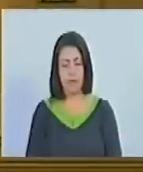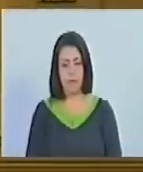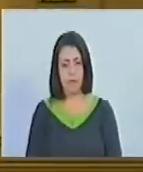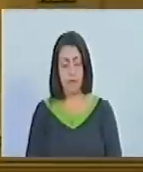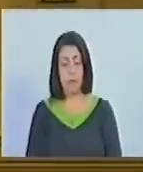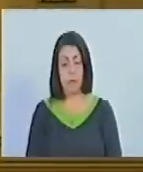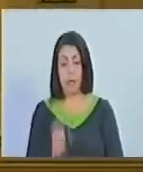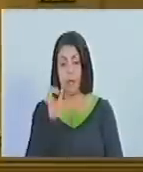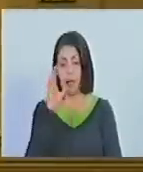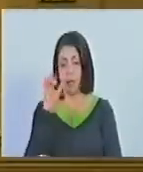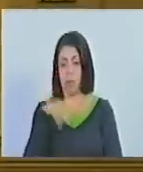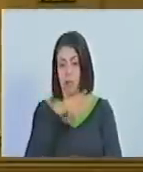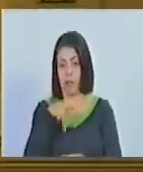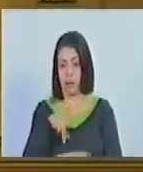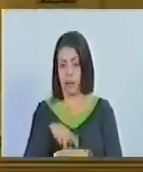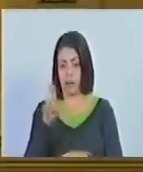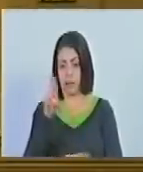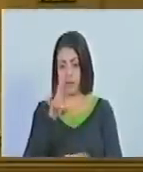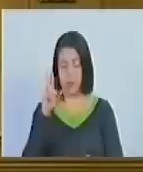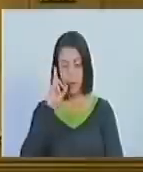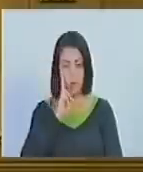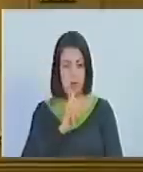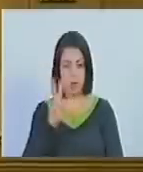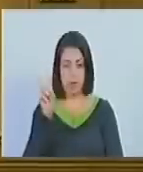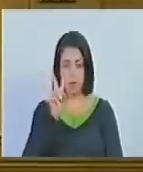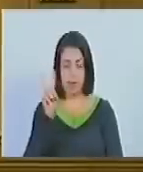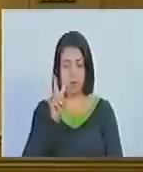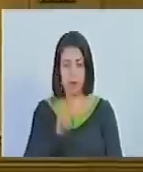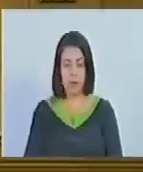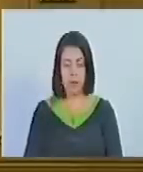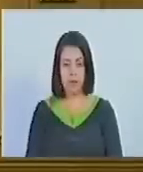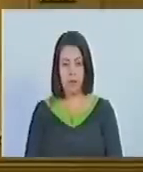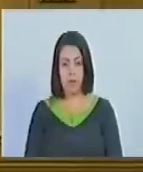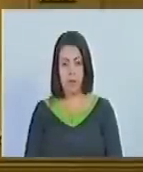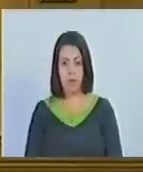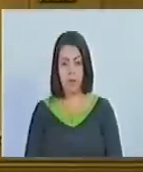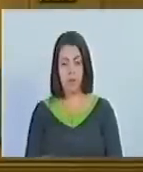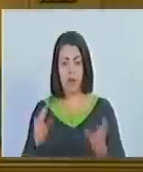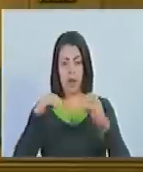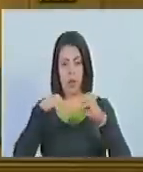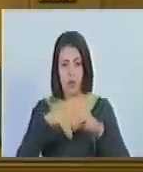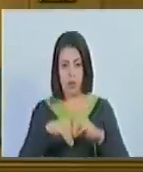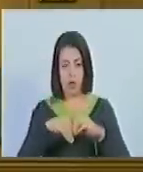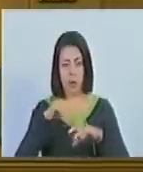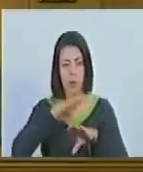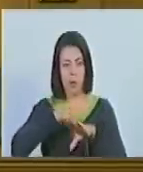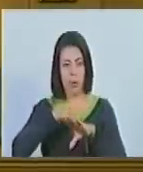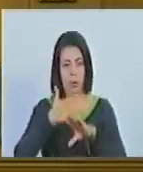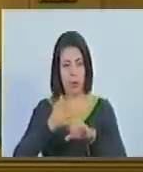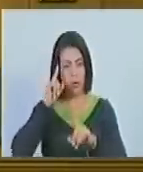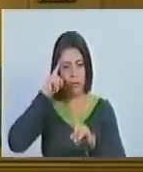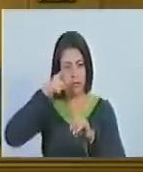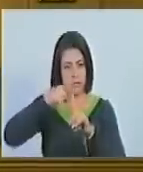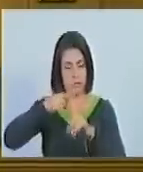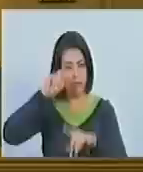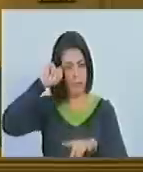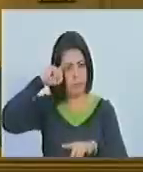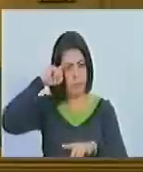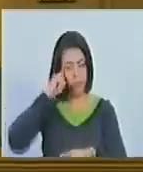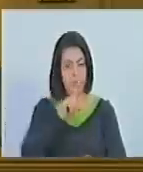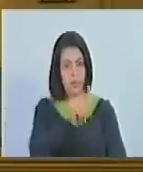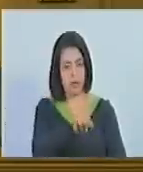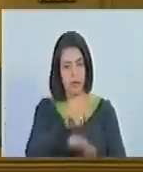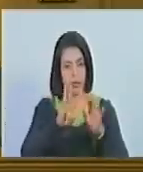Asamblea Nacional de la República Bolivariana de Venezuela acuerdo con motivo a conmemorarse el